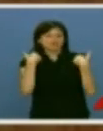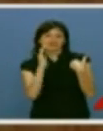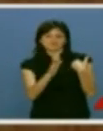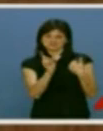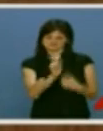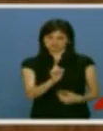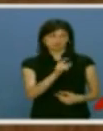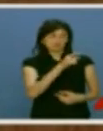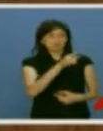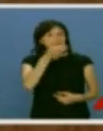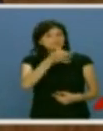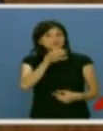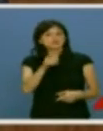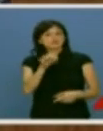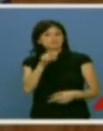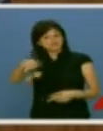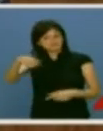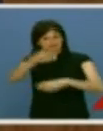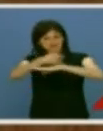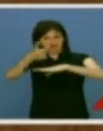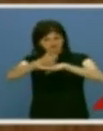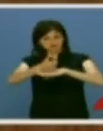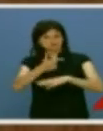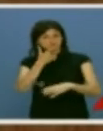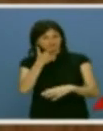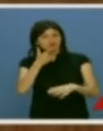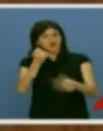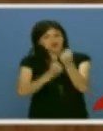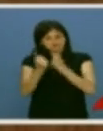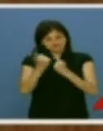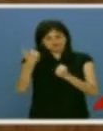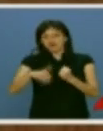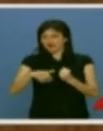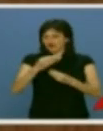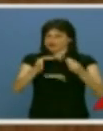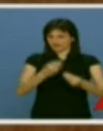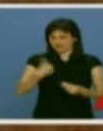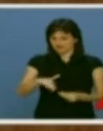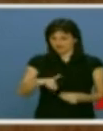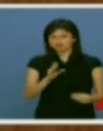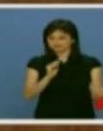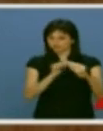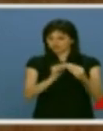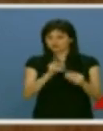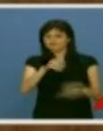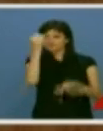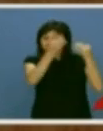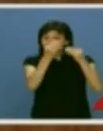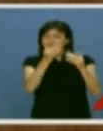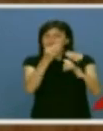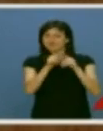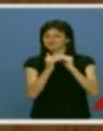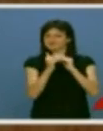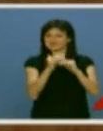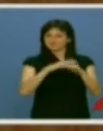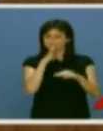Comparto sus palabras, la de la presidenta de la Cámara, en relación con la austeridad ya practicada en el funcionamiento de la misma, así como su planteamiento de estabilidad